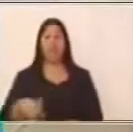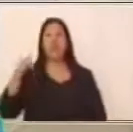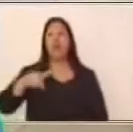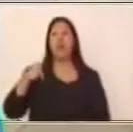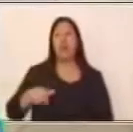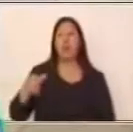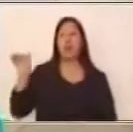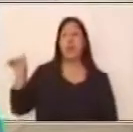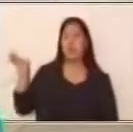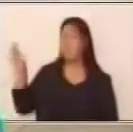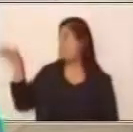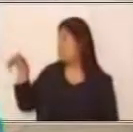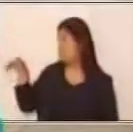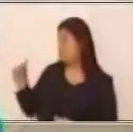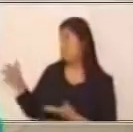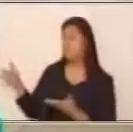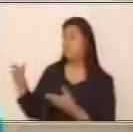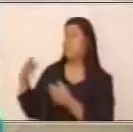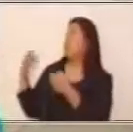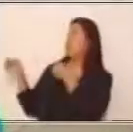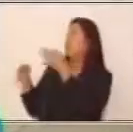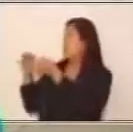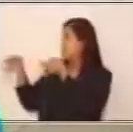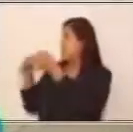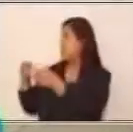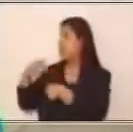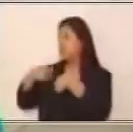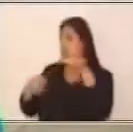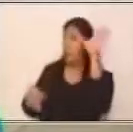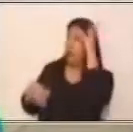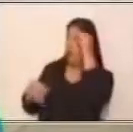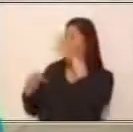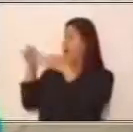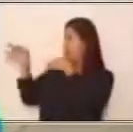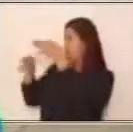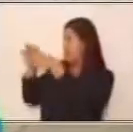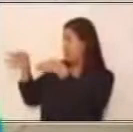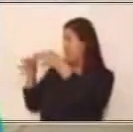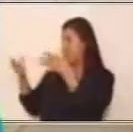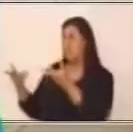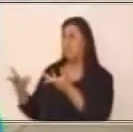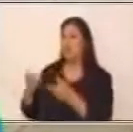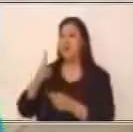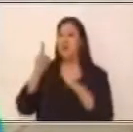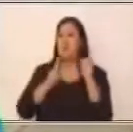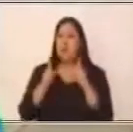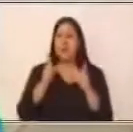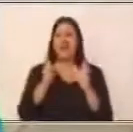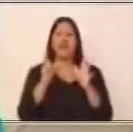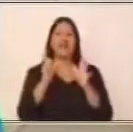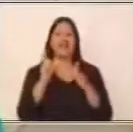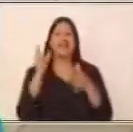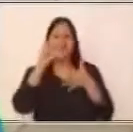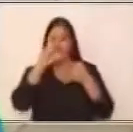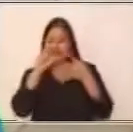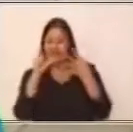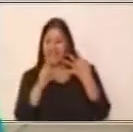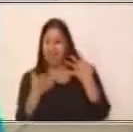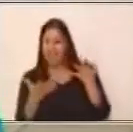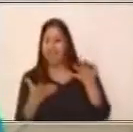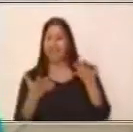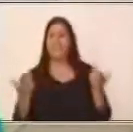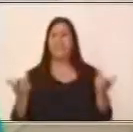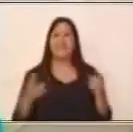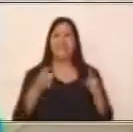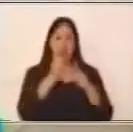momento por favor comenta qué fue lo que aprendiste. Logra identificar las características, los componentes de